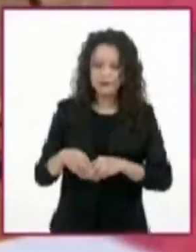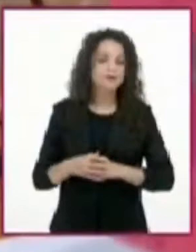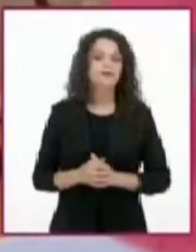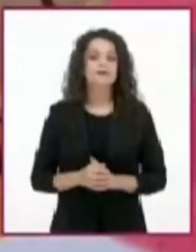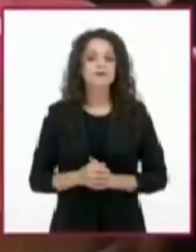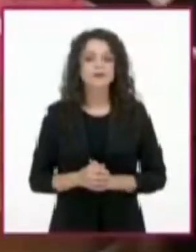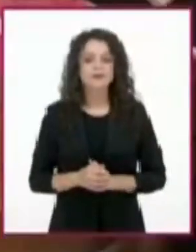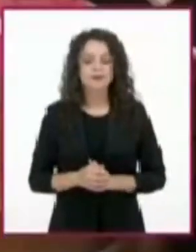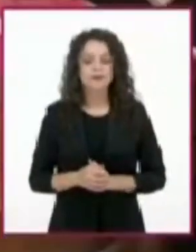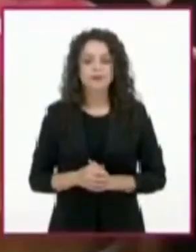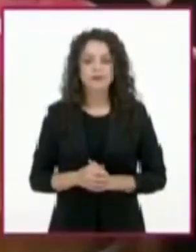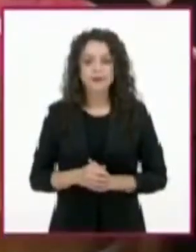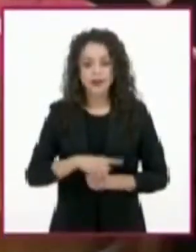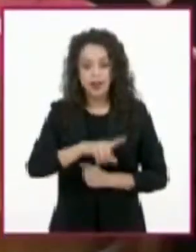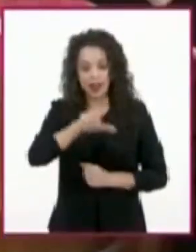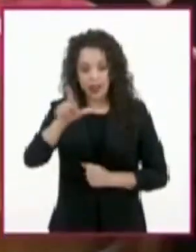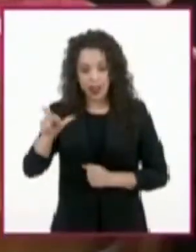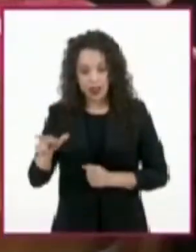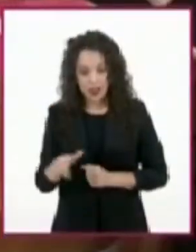hasta lograr